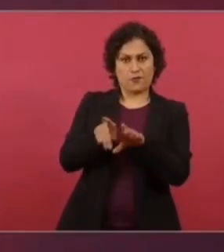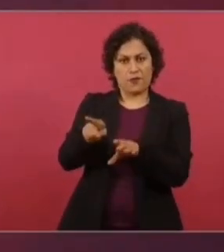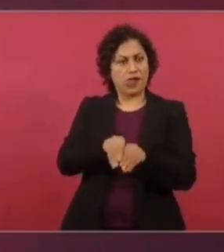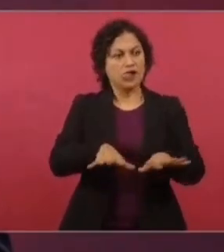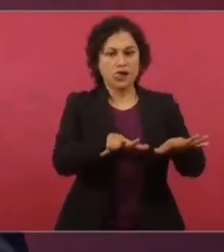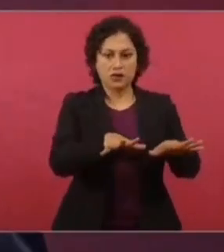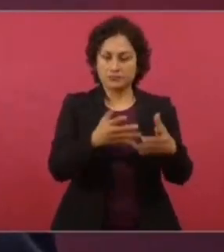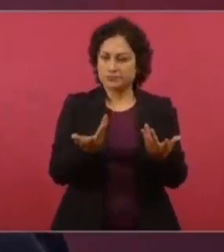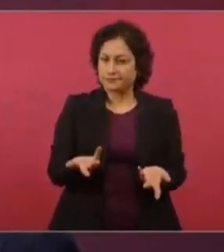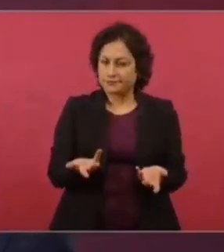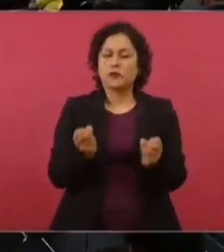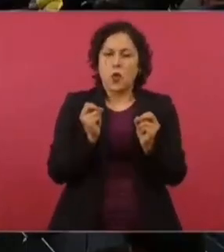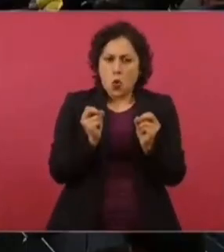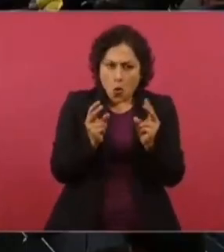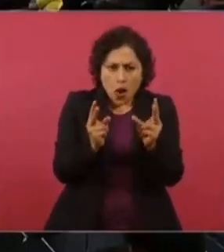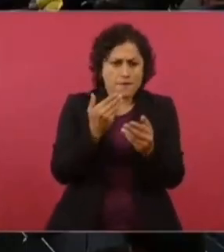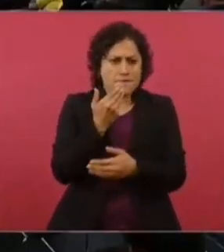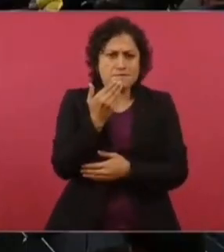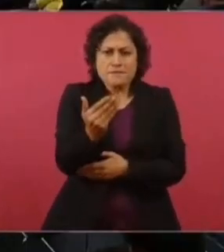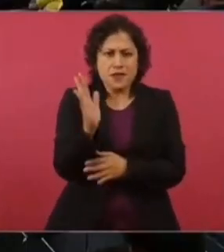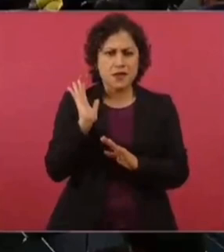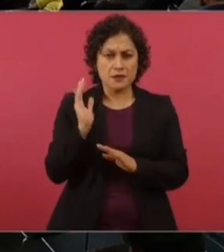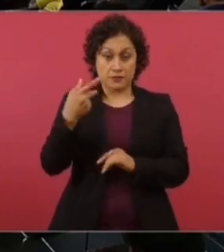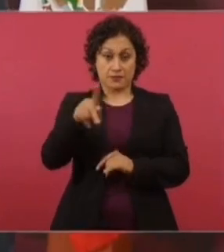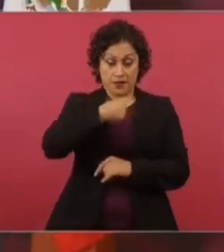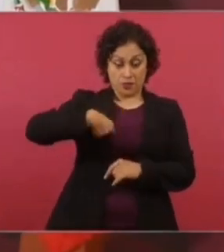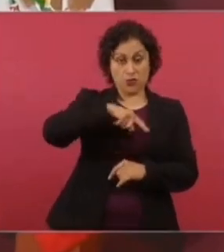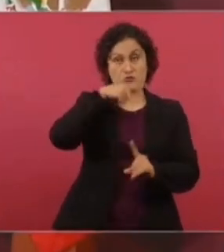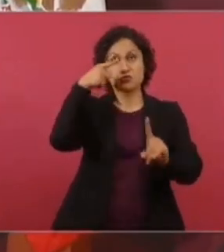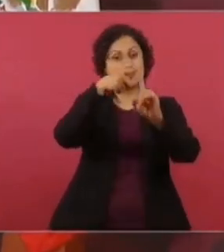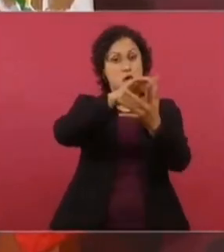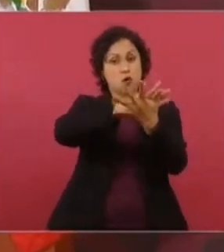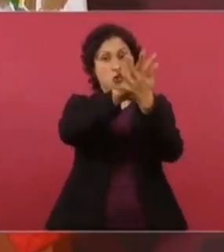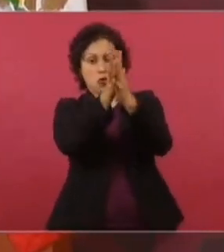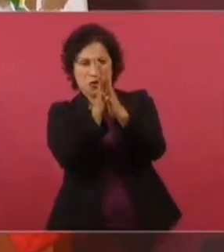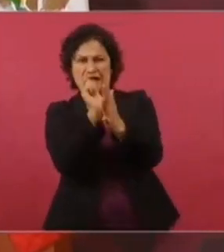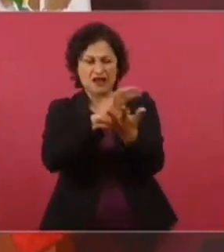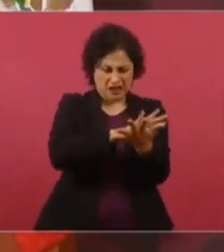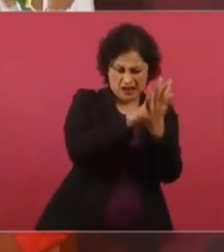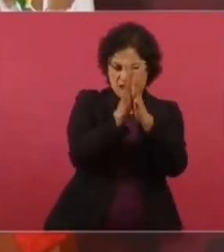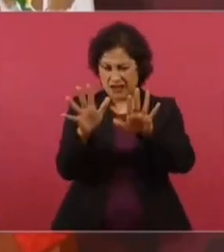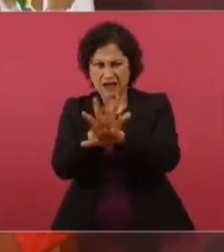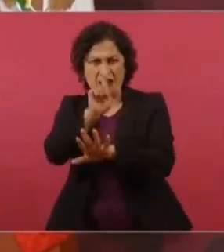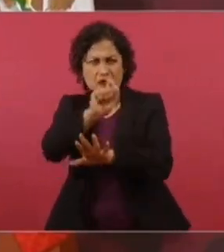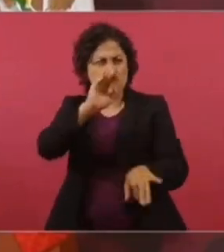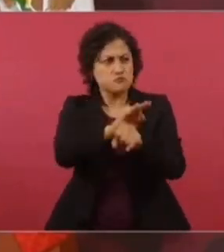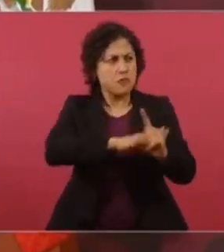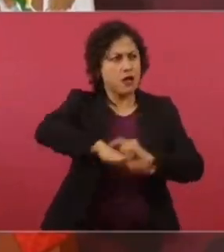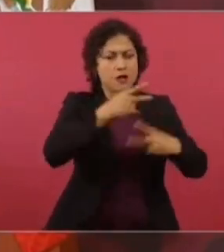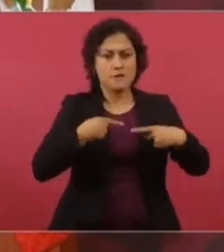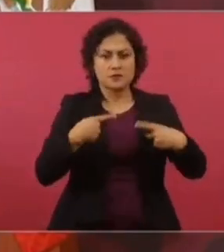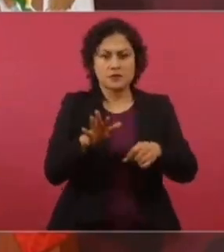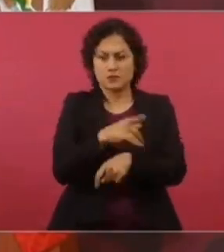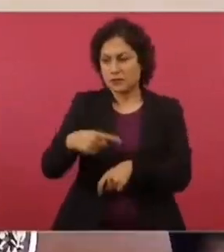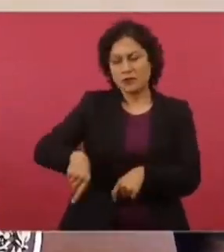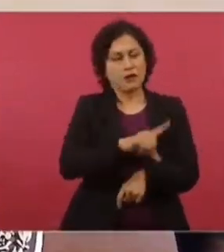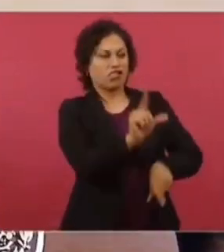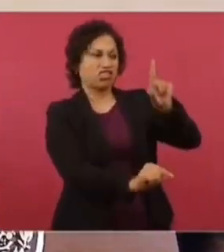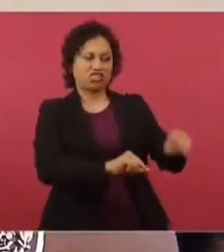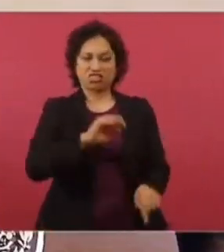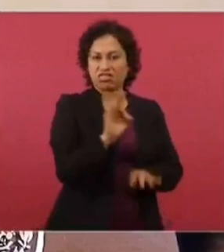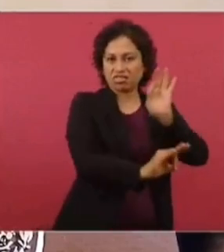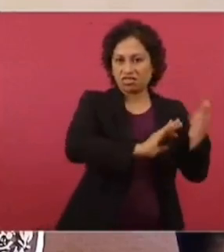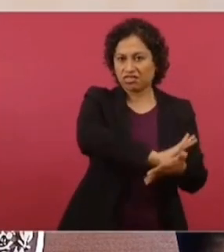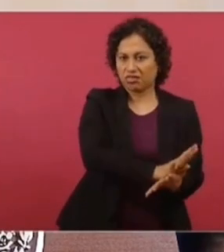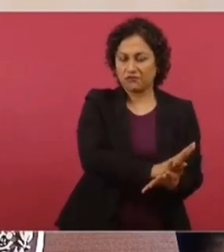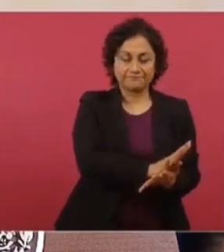Y, pues, está bien que quienes luchamos por la transformación, que es luchar por el pueblo, para que no sigan oprimiendo al pueblo, para que no sigan humillando